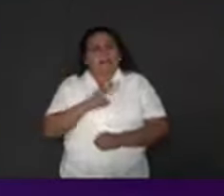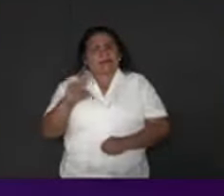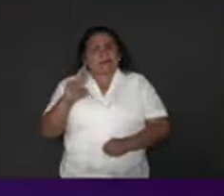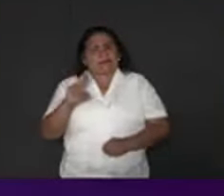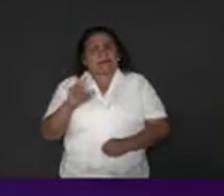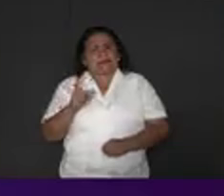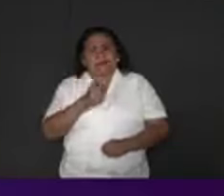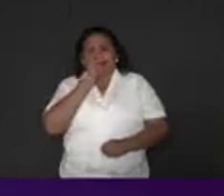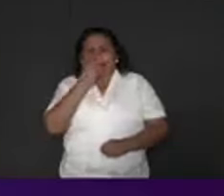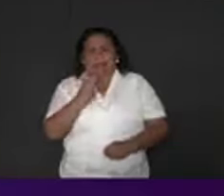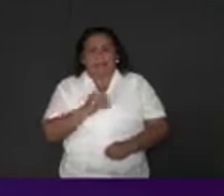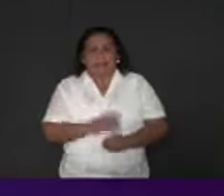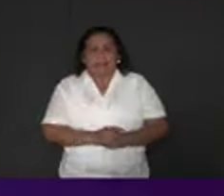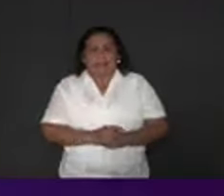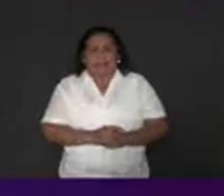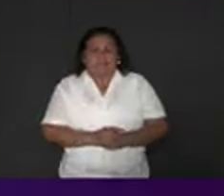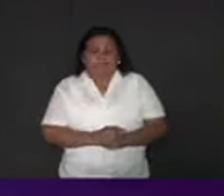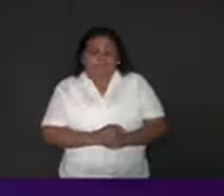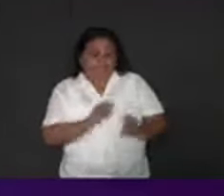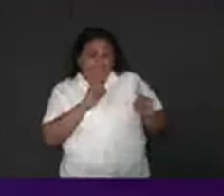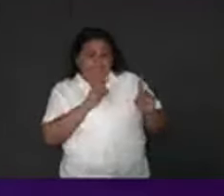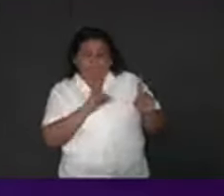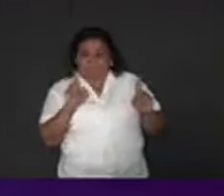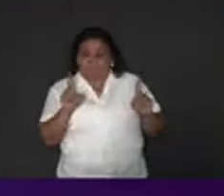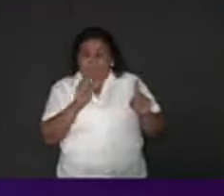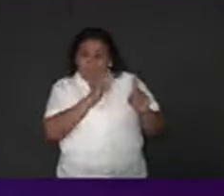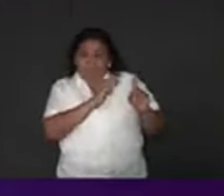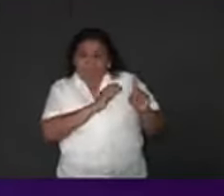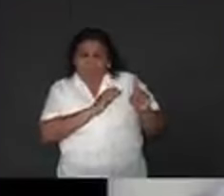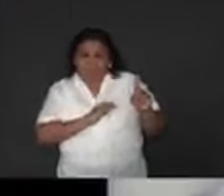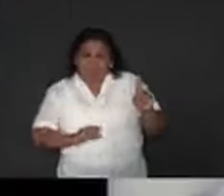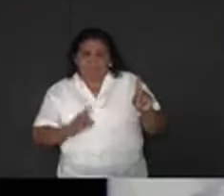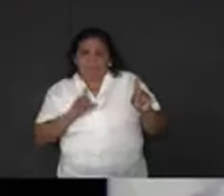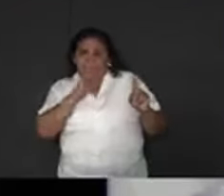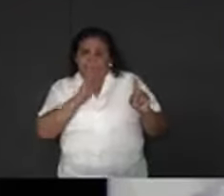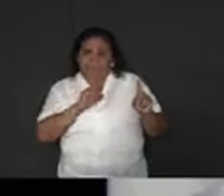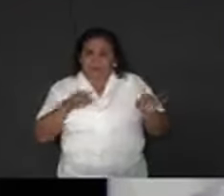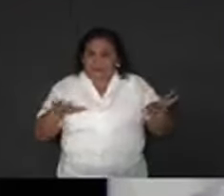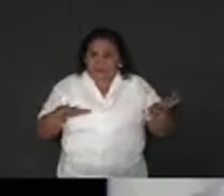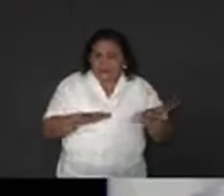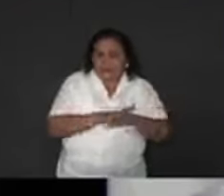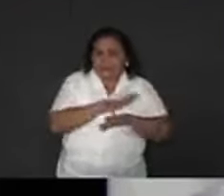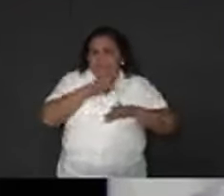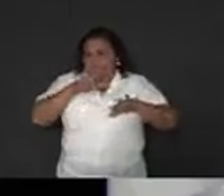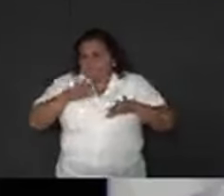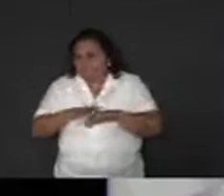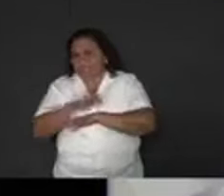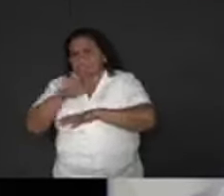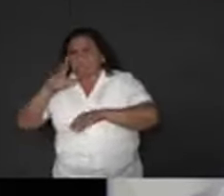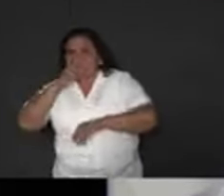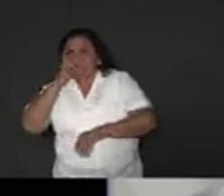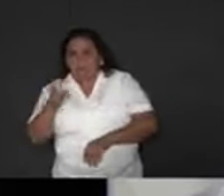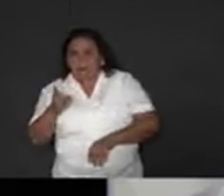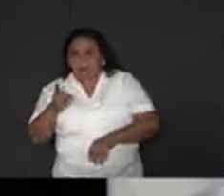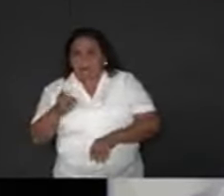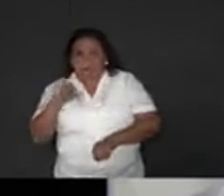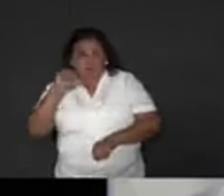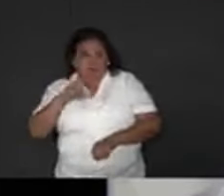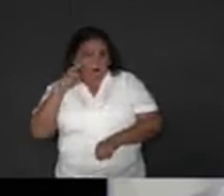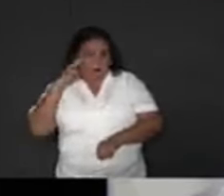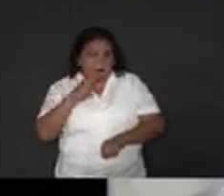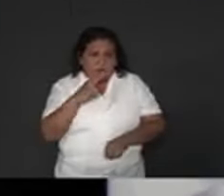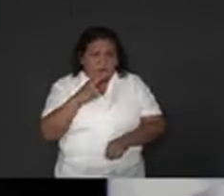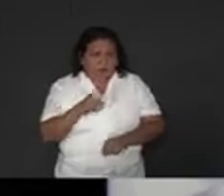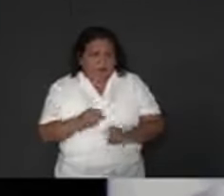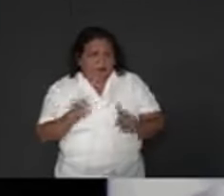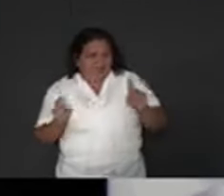mentiroso y chapulín siempre se cambia de discurso en cada elección. Lo que hoy nos queda claro es que